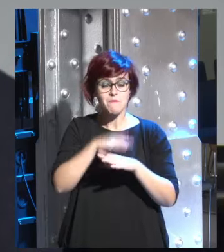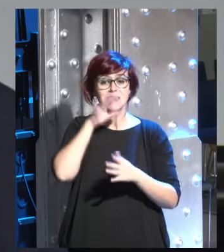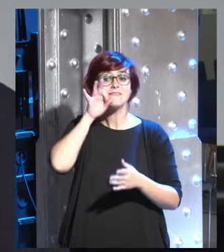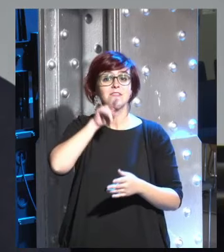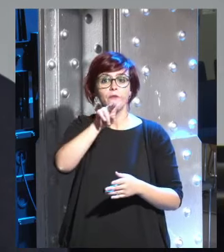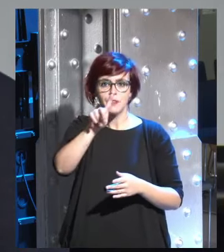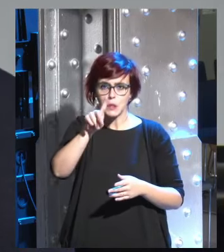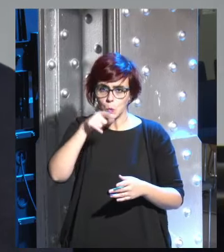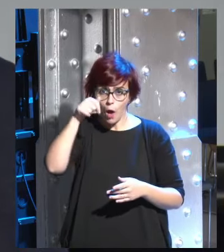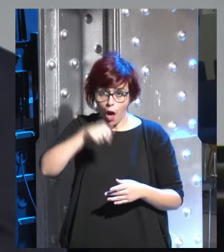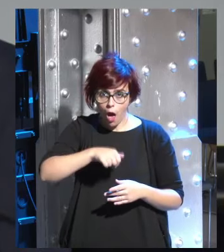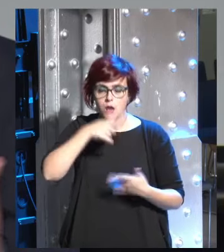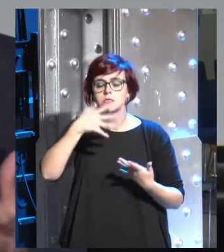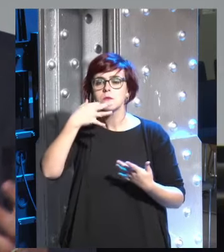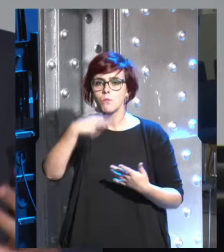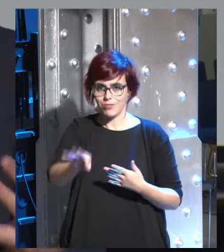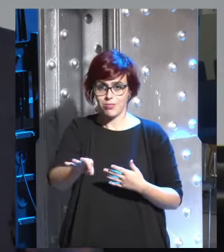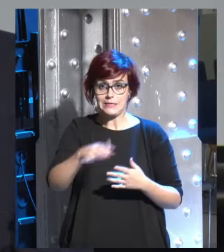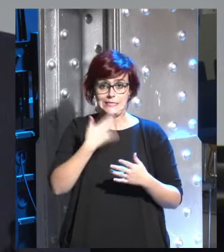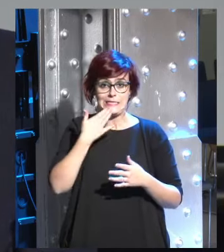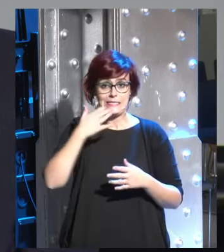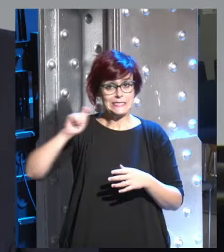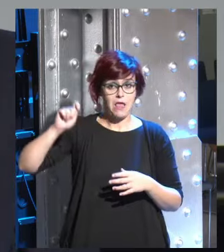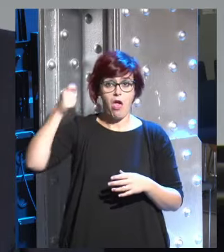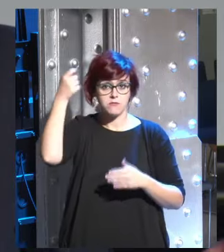21 si tenemos éxito